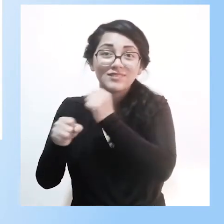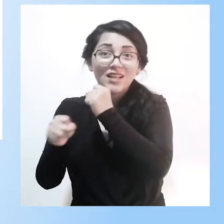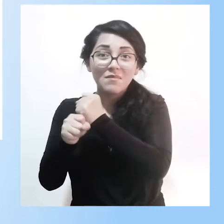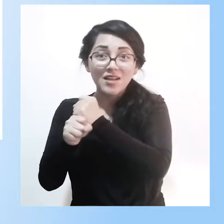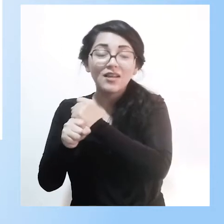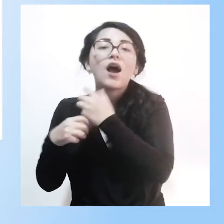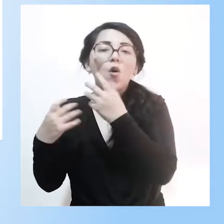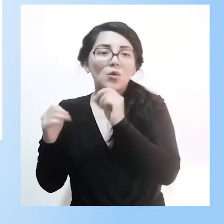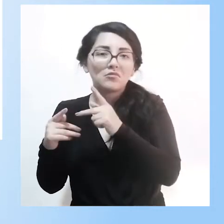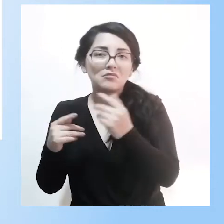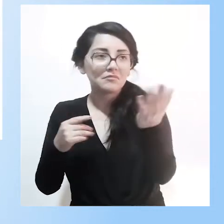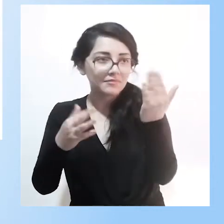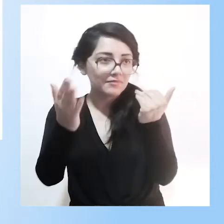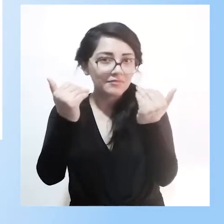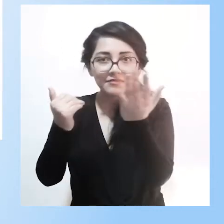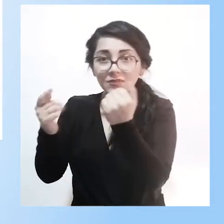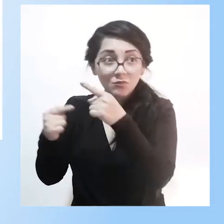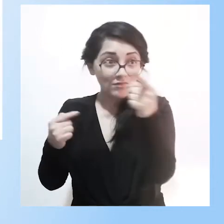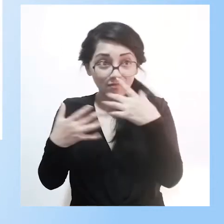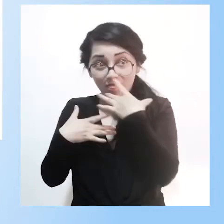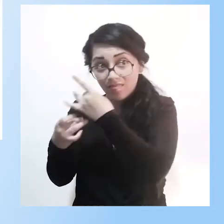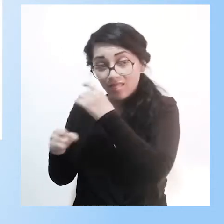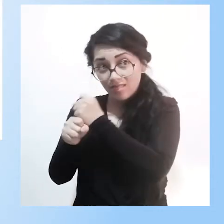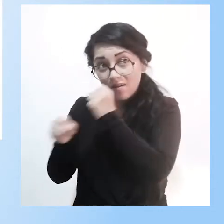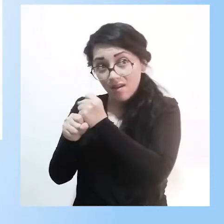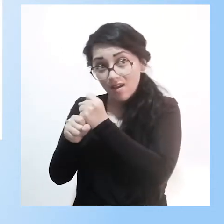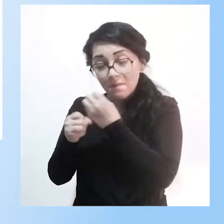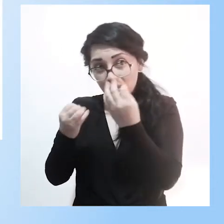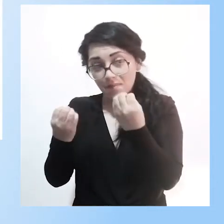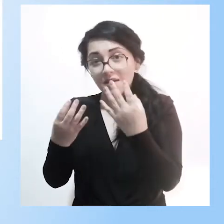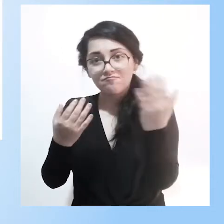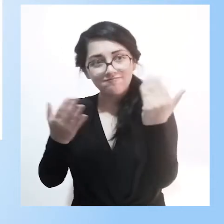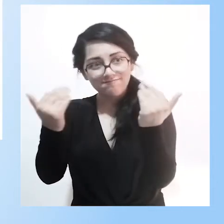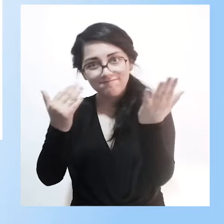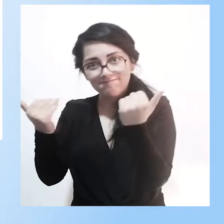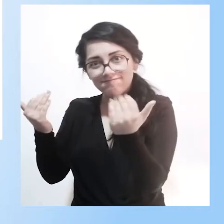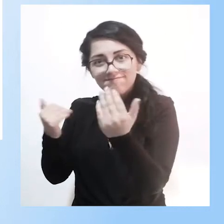docentes como futuros aspirantes a atender estas aulas.